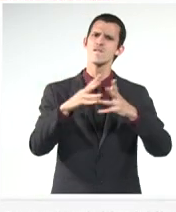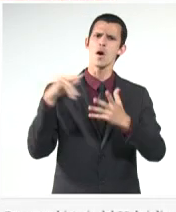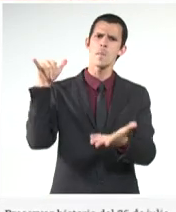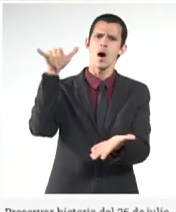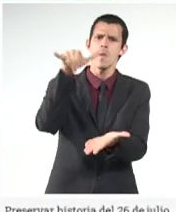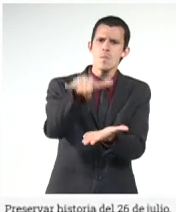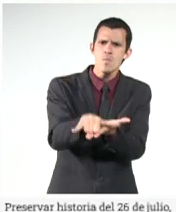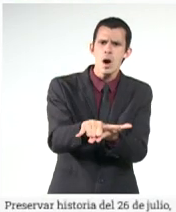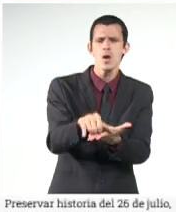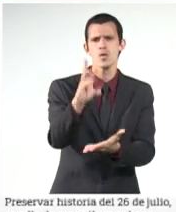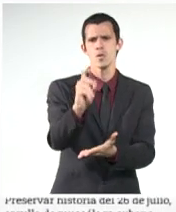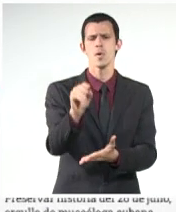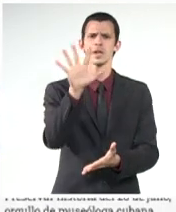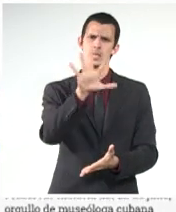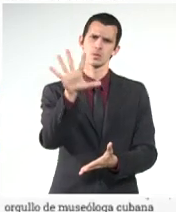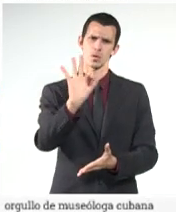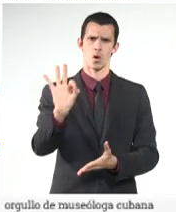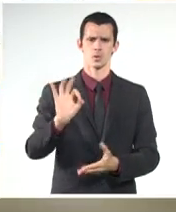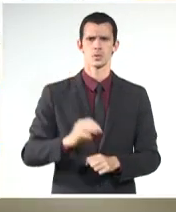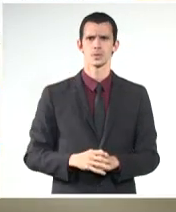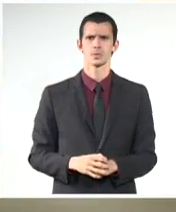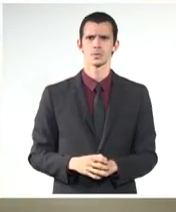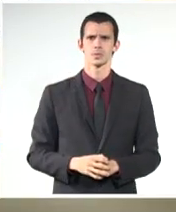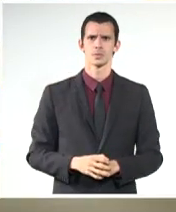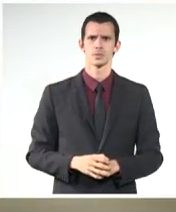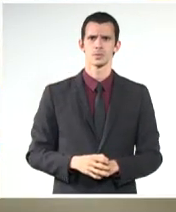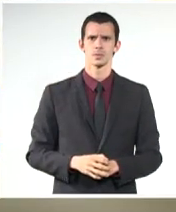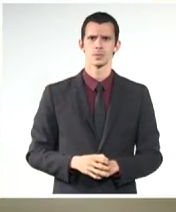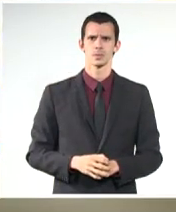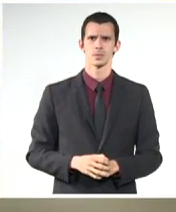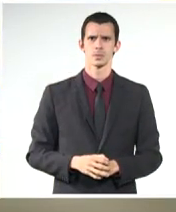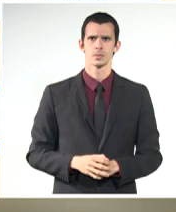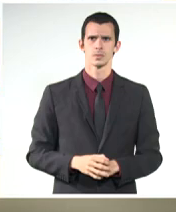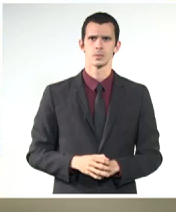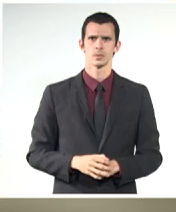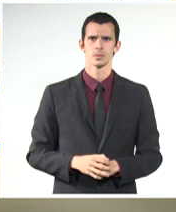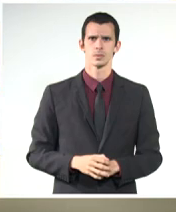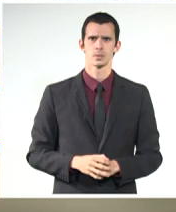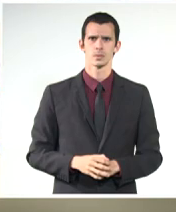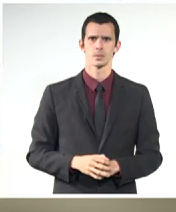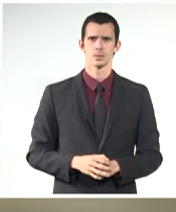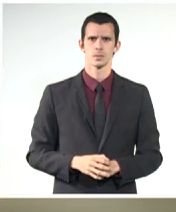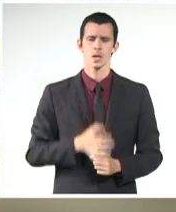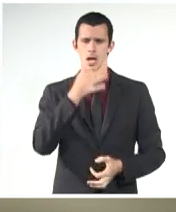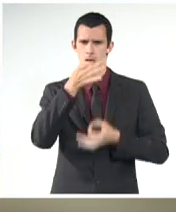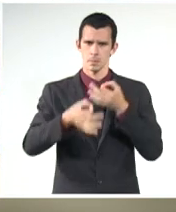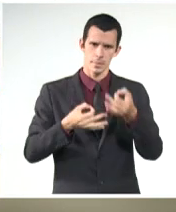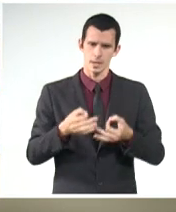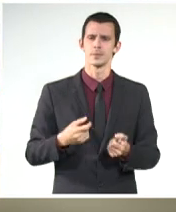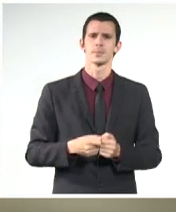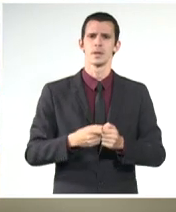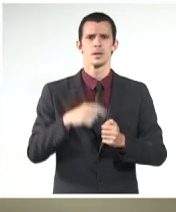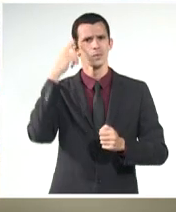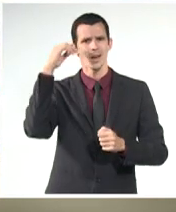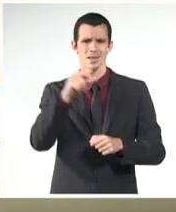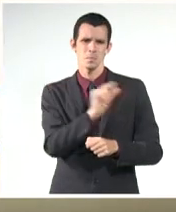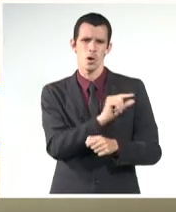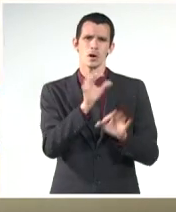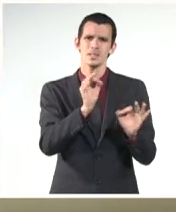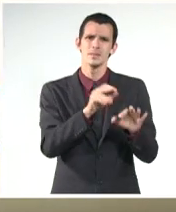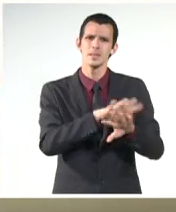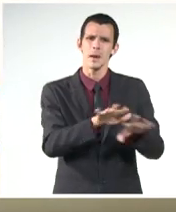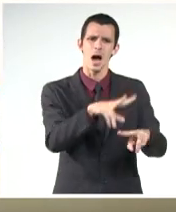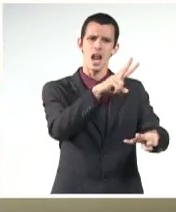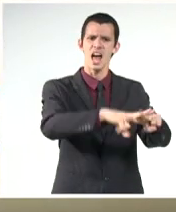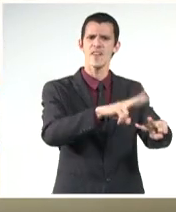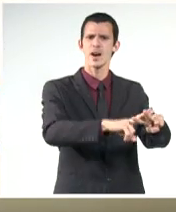Acortando Distancias y a modo de incentivar los vuelos charter a las terminales aéreas de las provincias cubanas, el aterrizaje se efectuó con